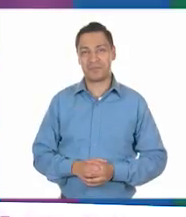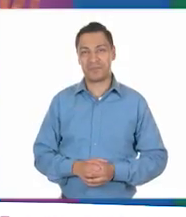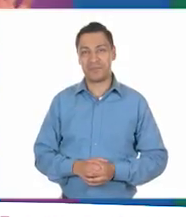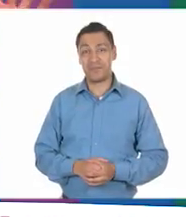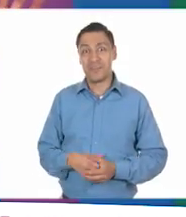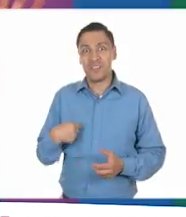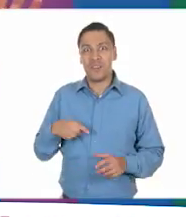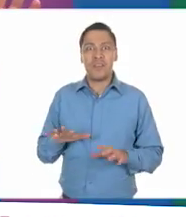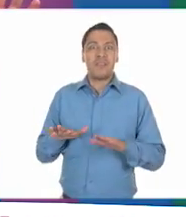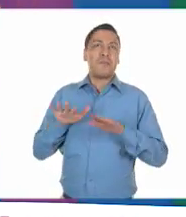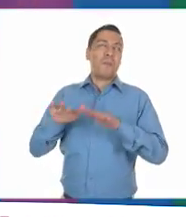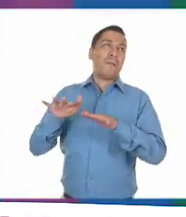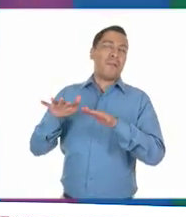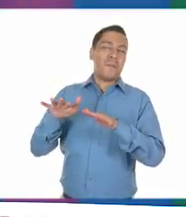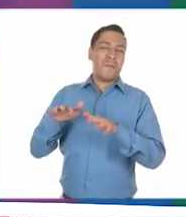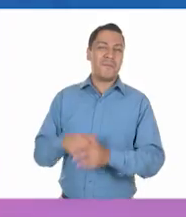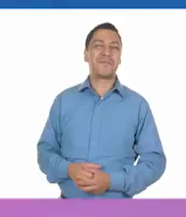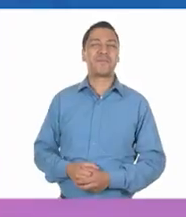Estoy impactada.